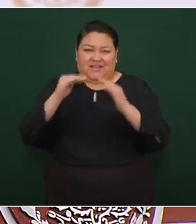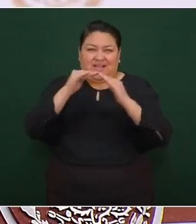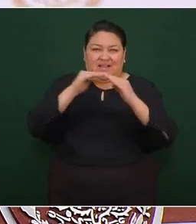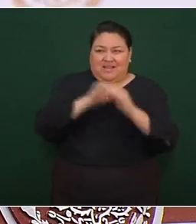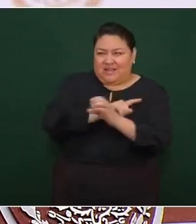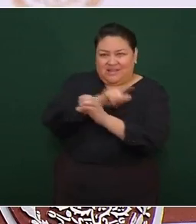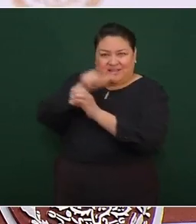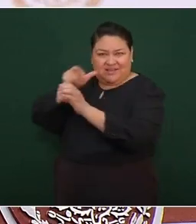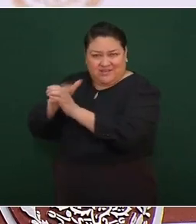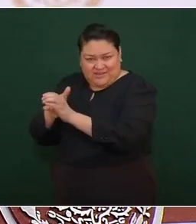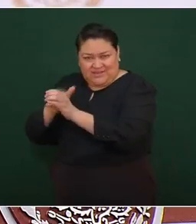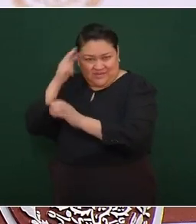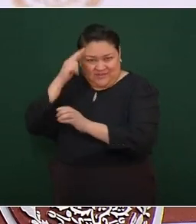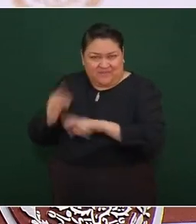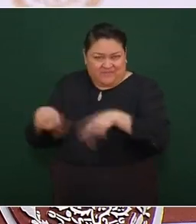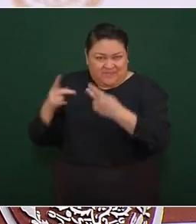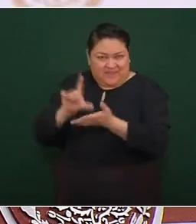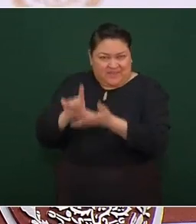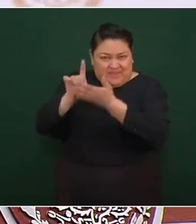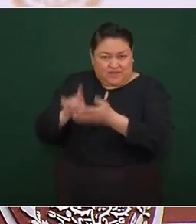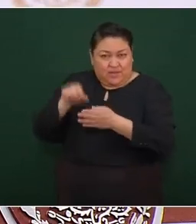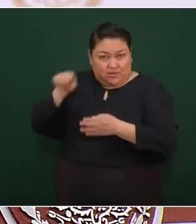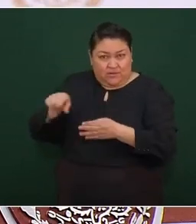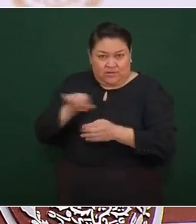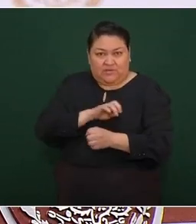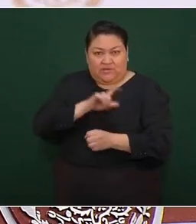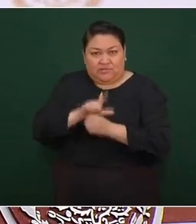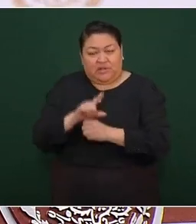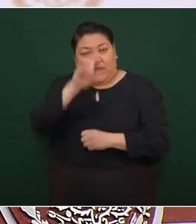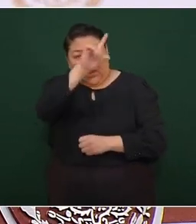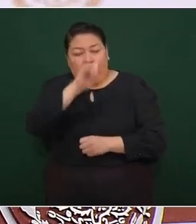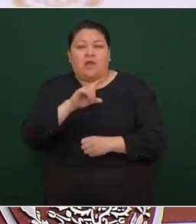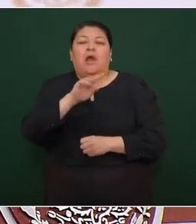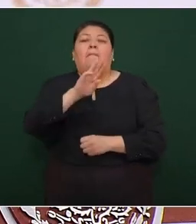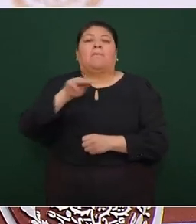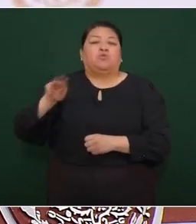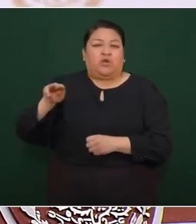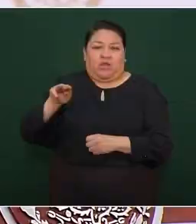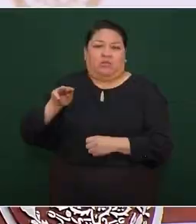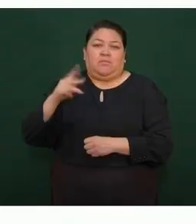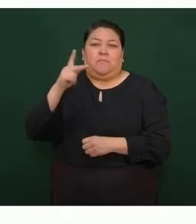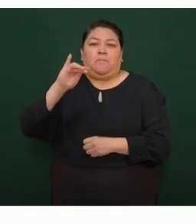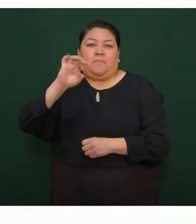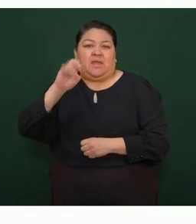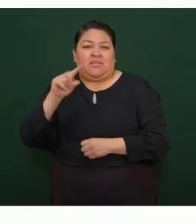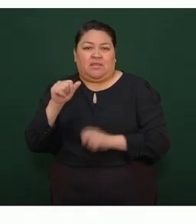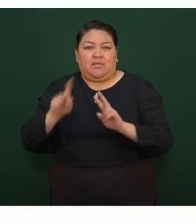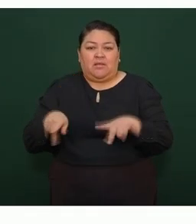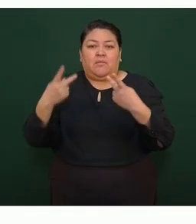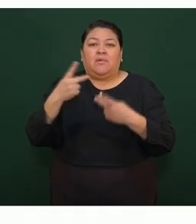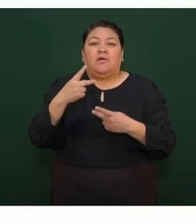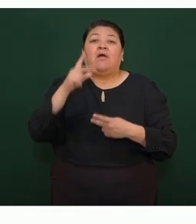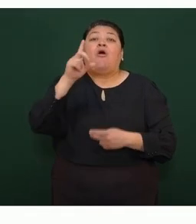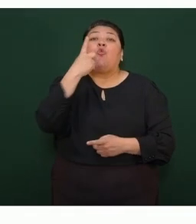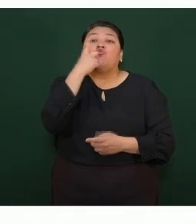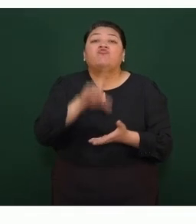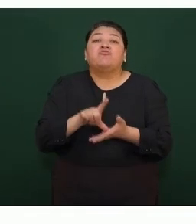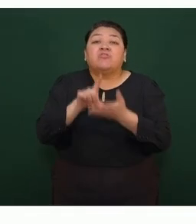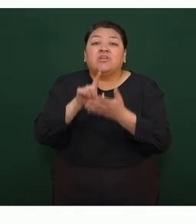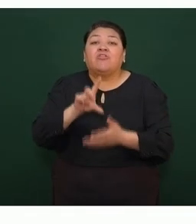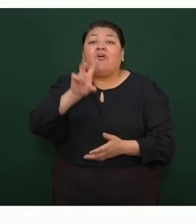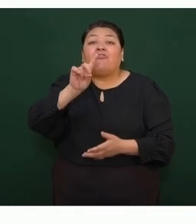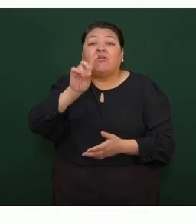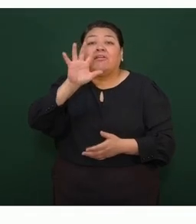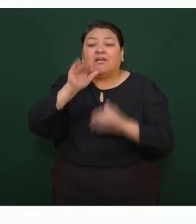el que se comercializa por litro, gas especial allá en la Piedad Michoacán, se ubicó con un precio de 35 centavos por